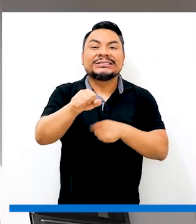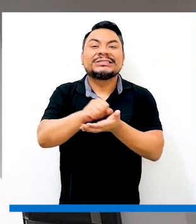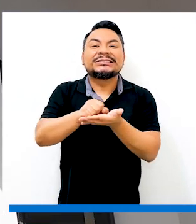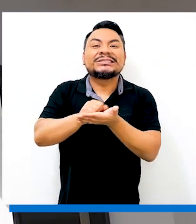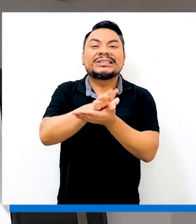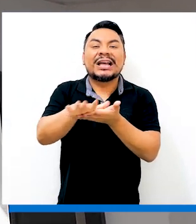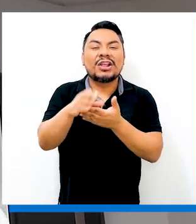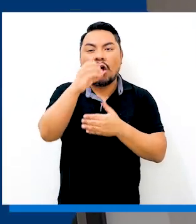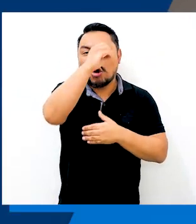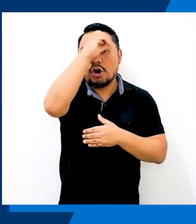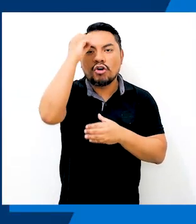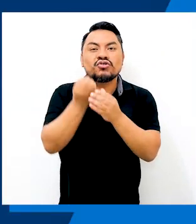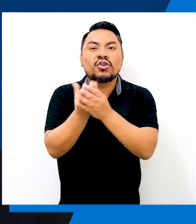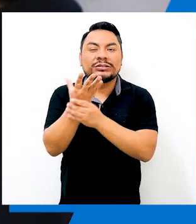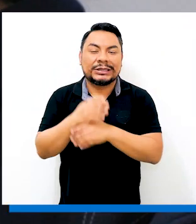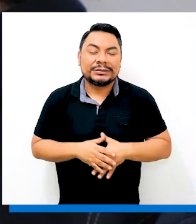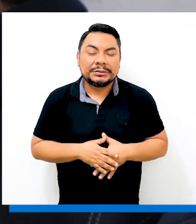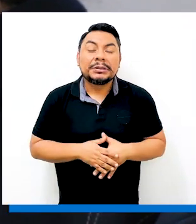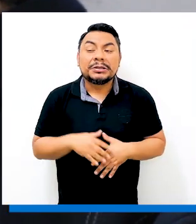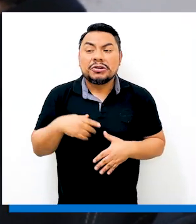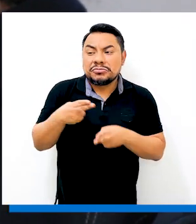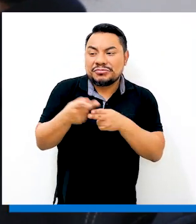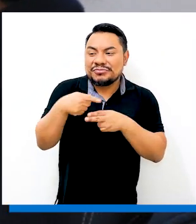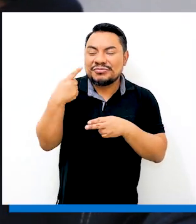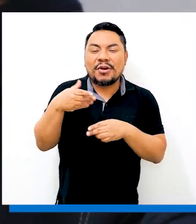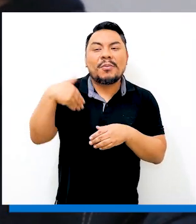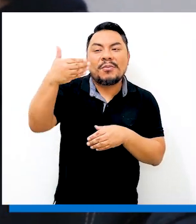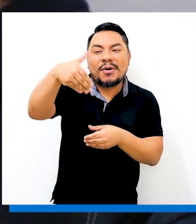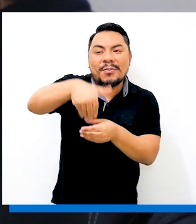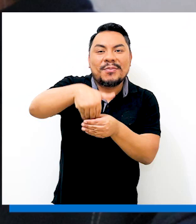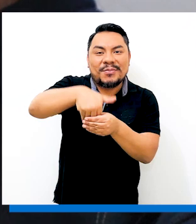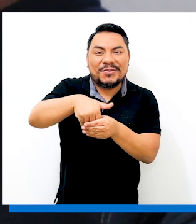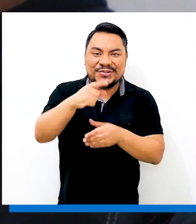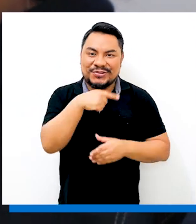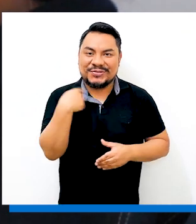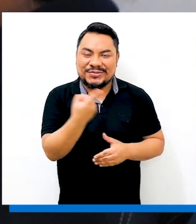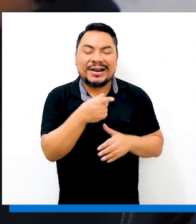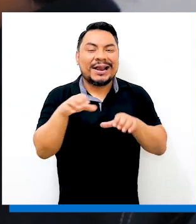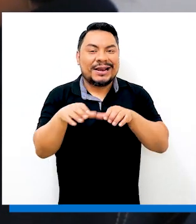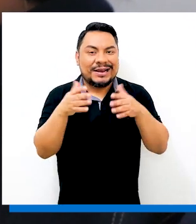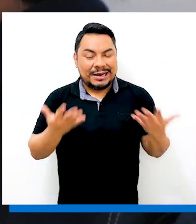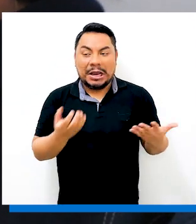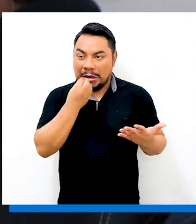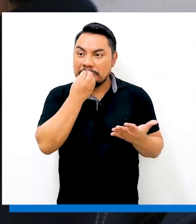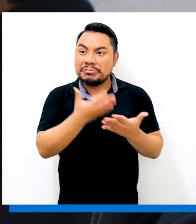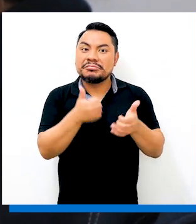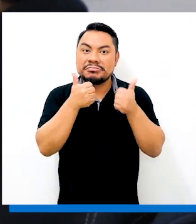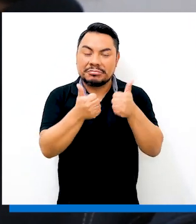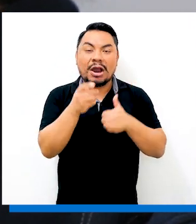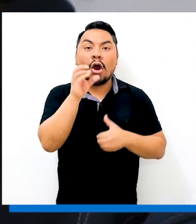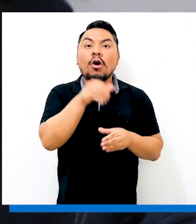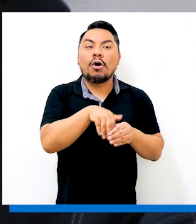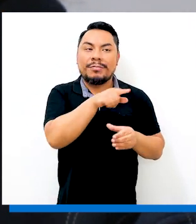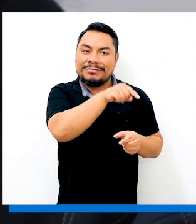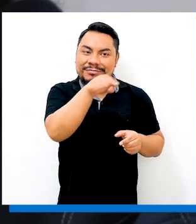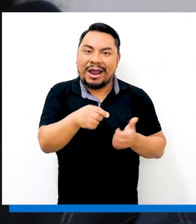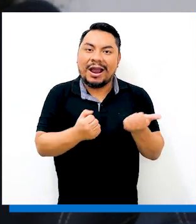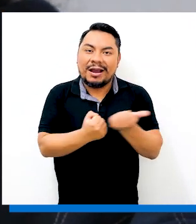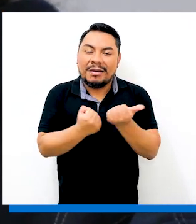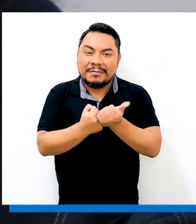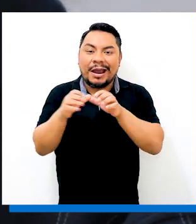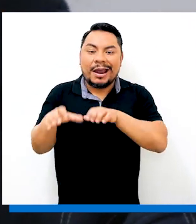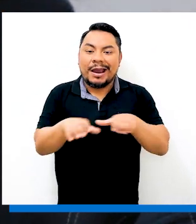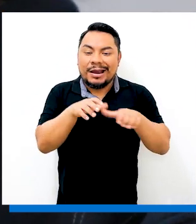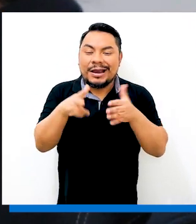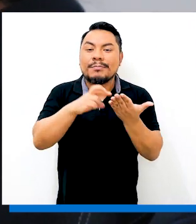Santa Rosa Estamos próximos a votar y a ejercer nuestro voto lo cual me parece muy bueno que la OMP haga este